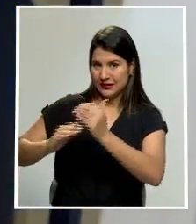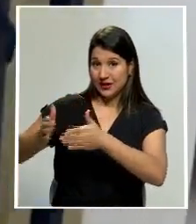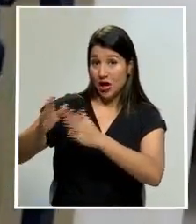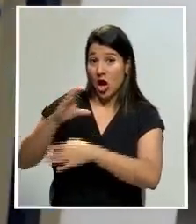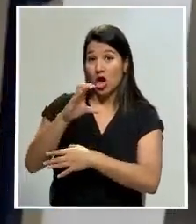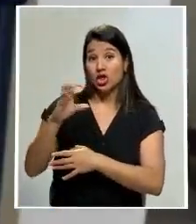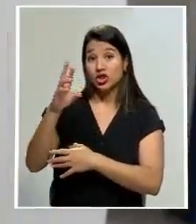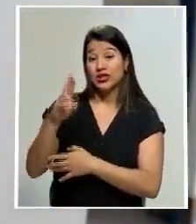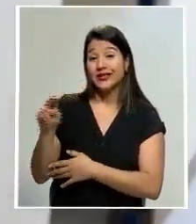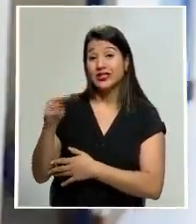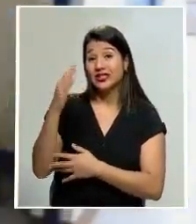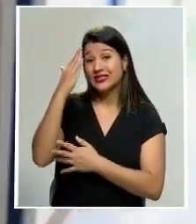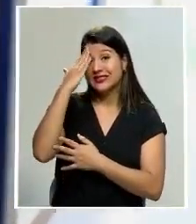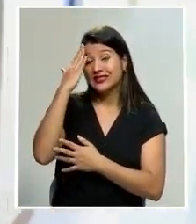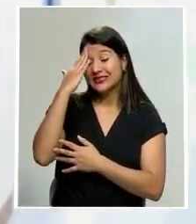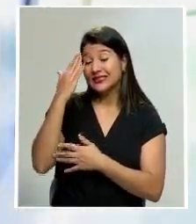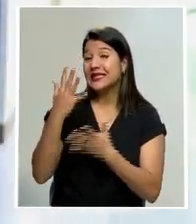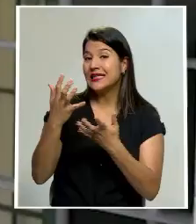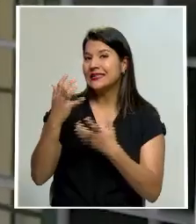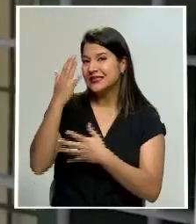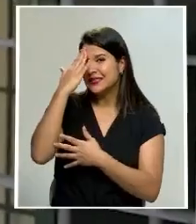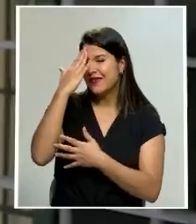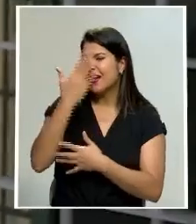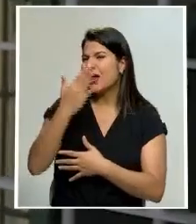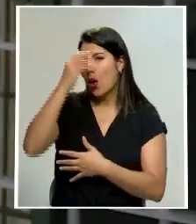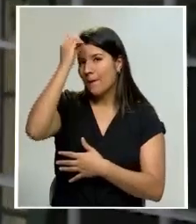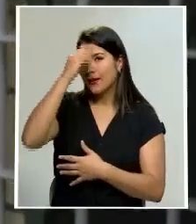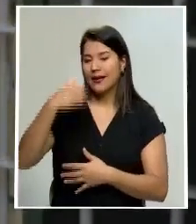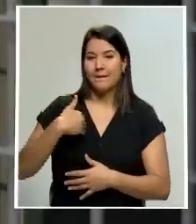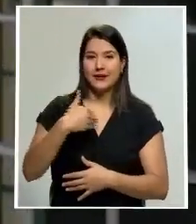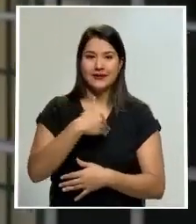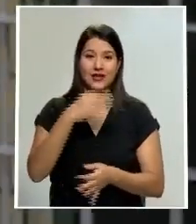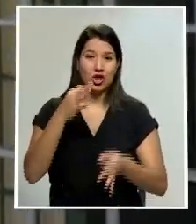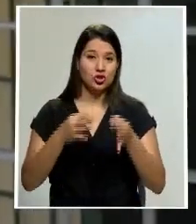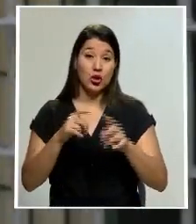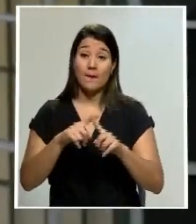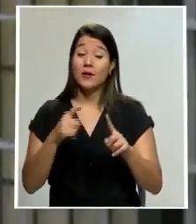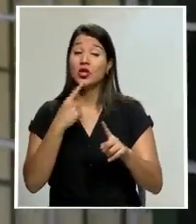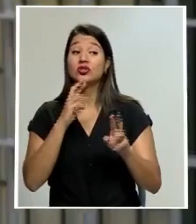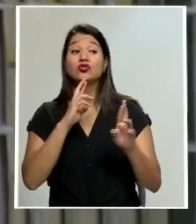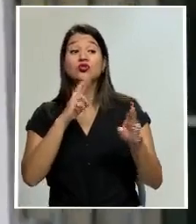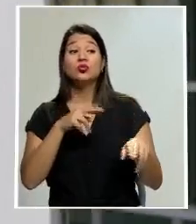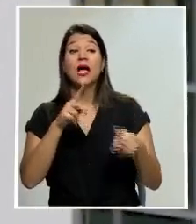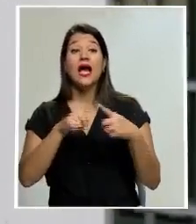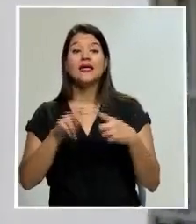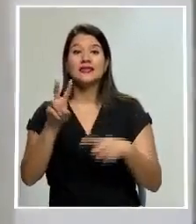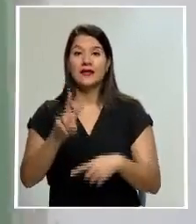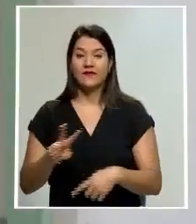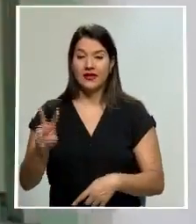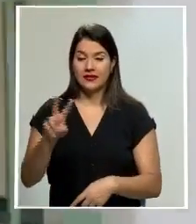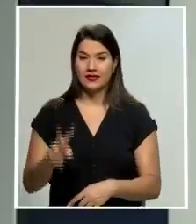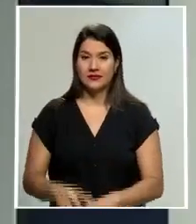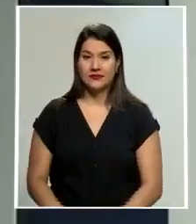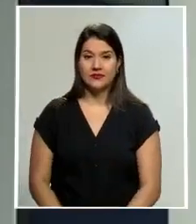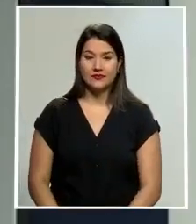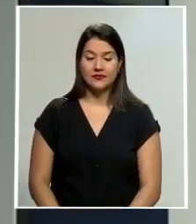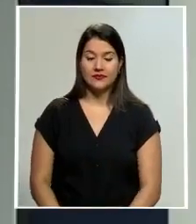intentó conocer la posición del Ministerio de Justicia, pero nos indicaron que será hasta el viernes que nos atenderán.